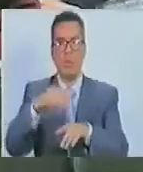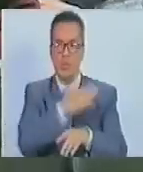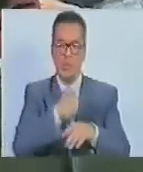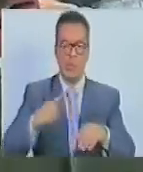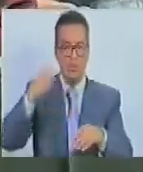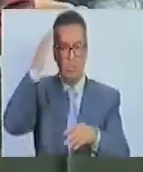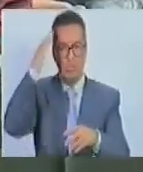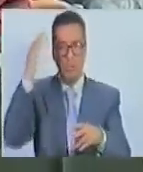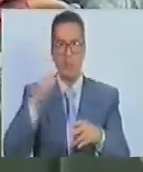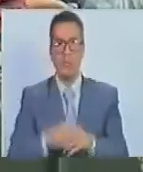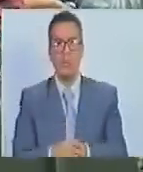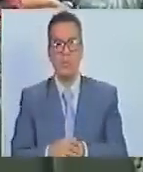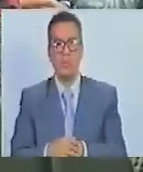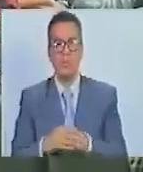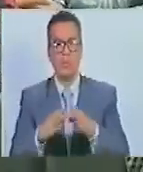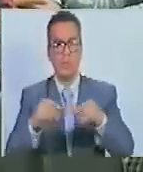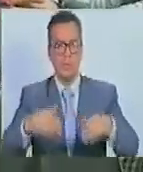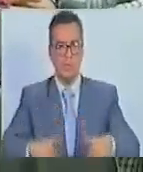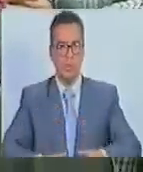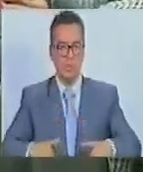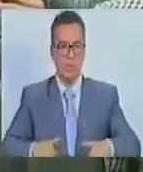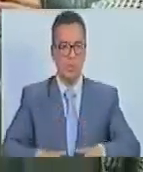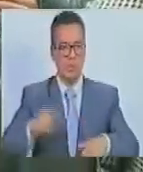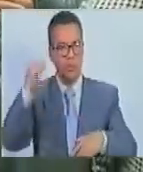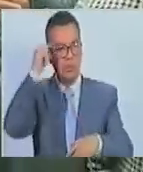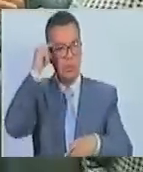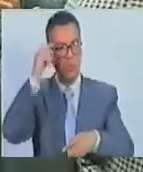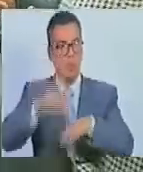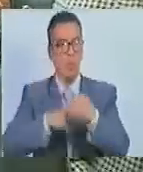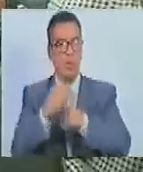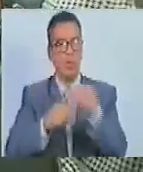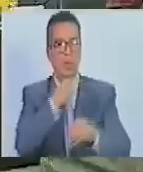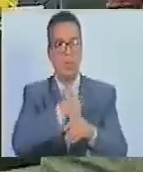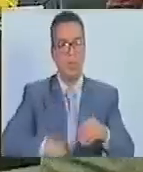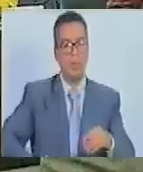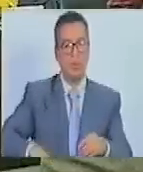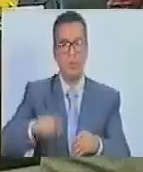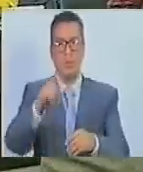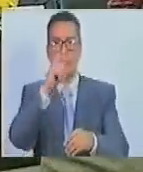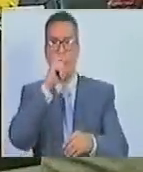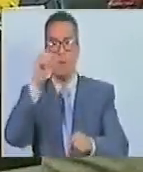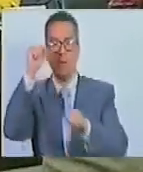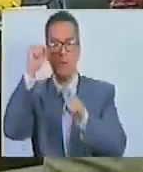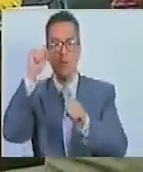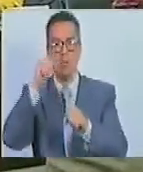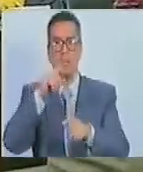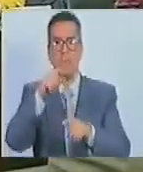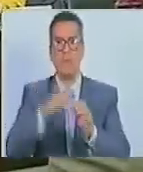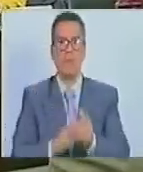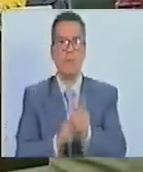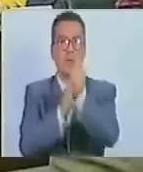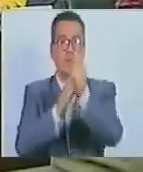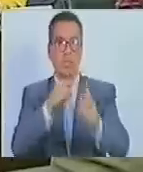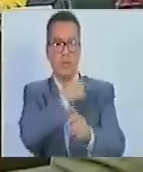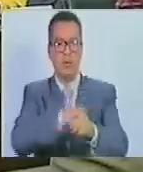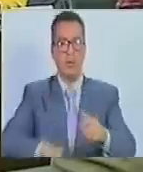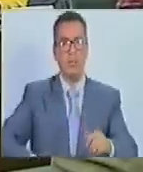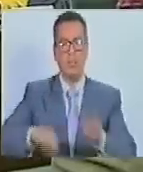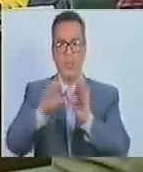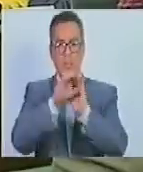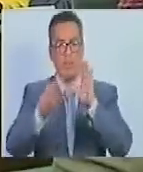reconocer el esfuerzo que hoy hace el presidente Nicolás Maduro Moro como líder, presidente